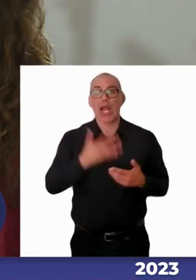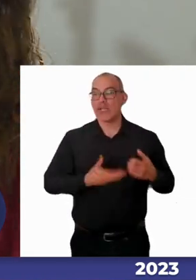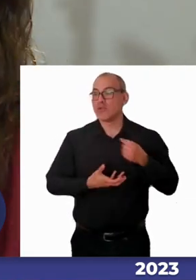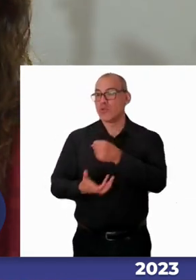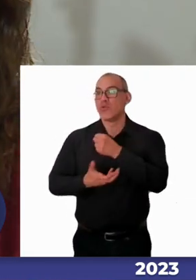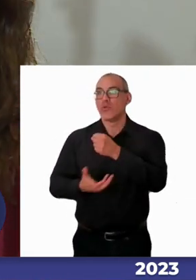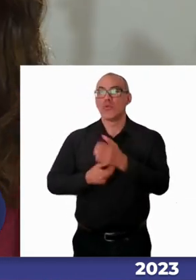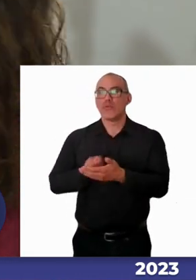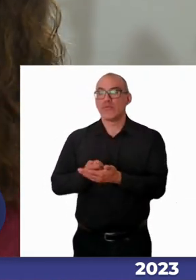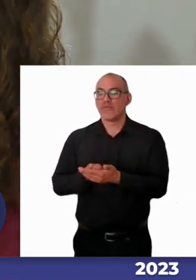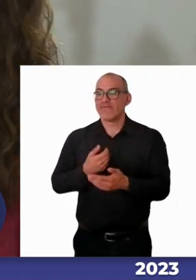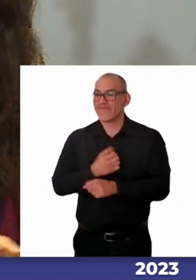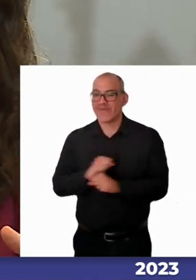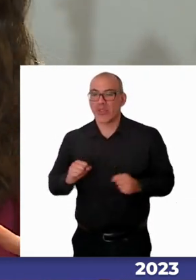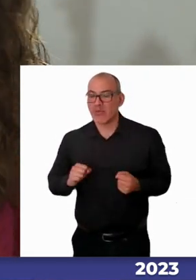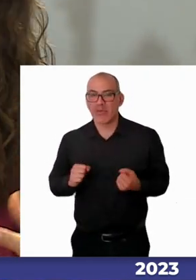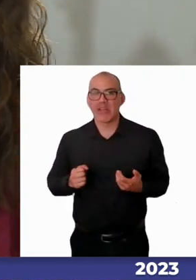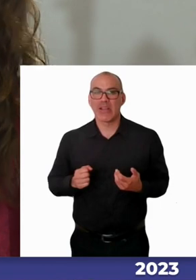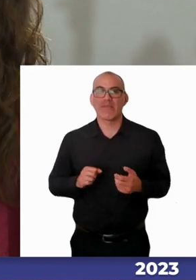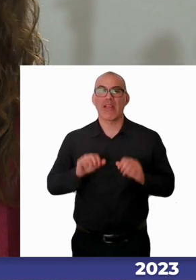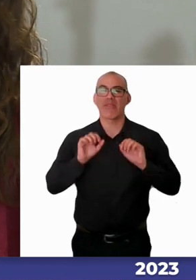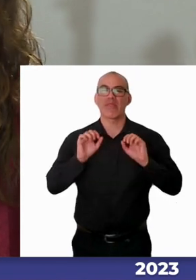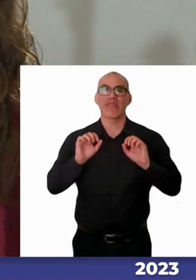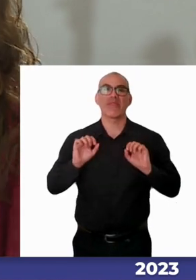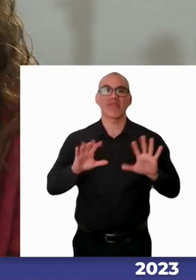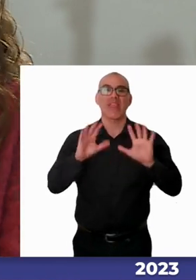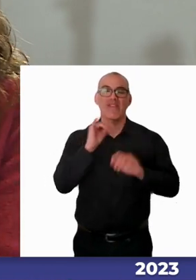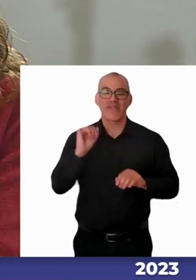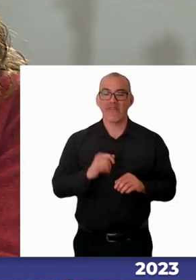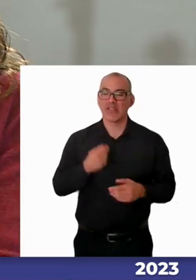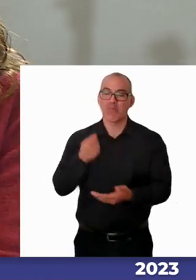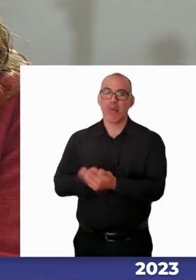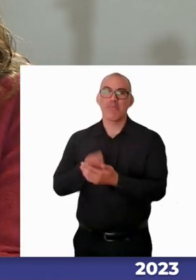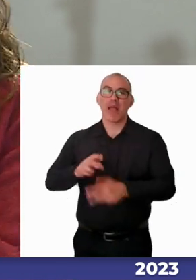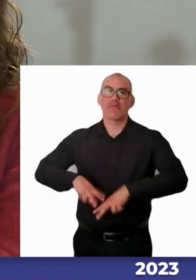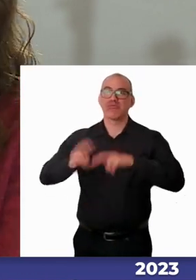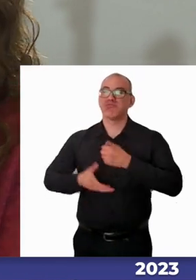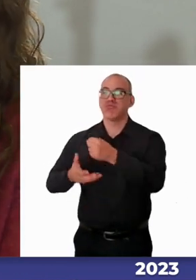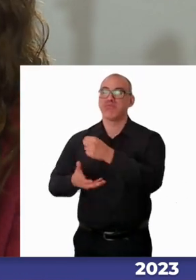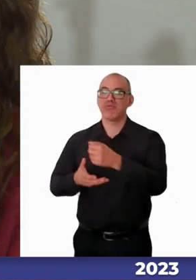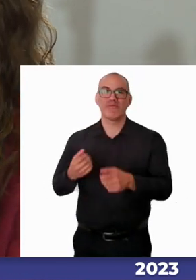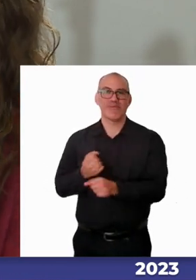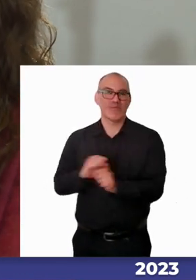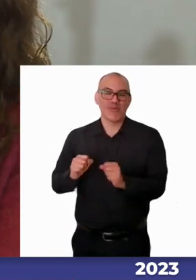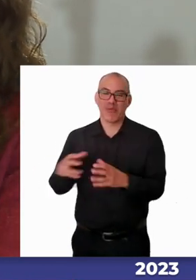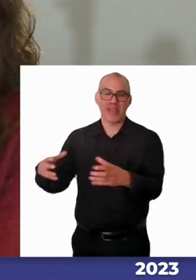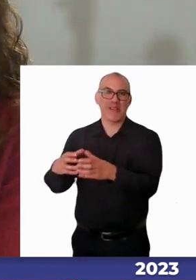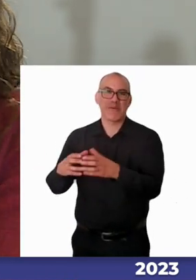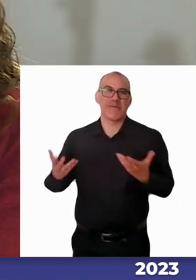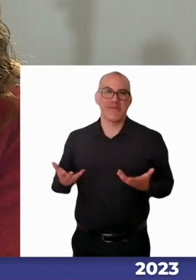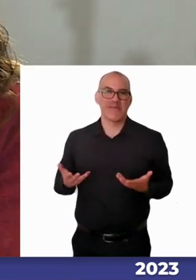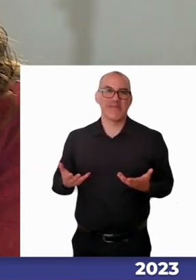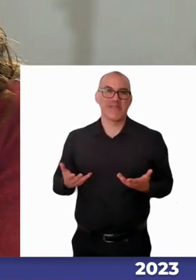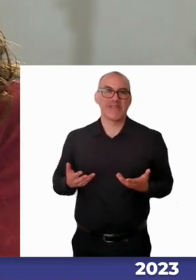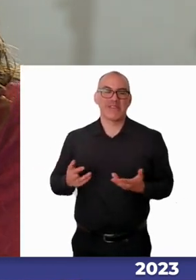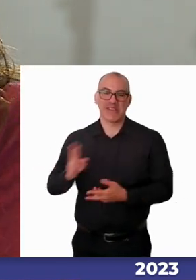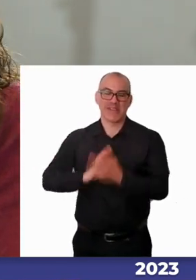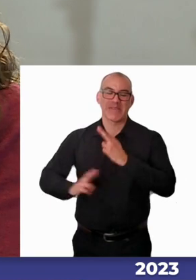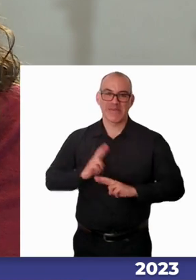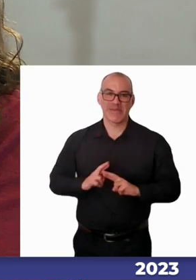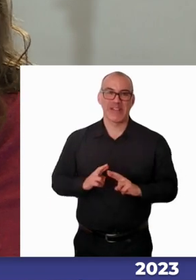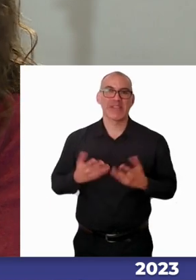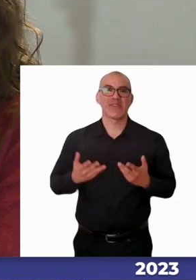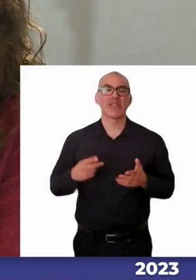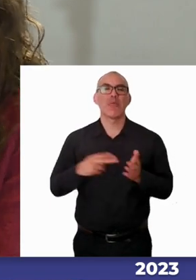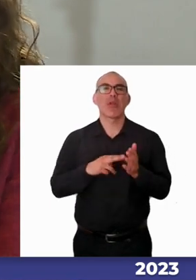dar aunque tú les pongas diez veces más plata ese mismo grupo no te va a dar porque estos son problemas que están más allá de un